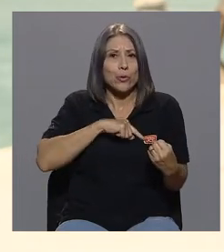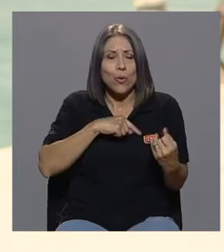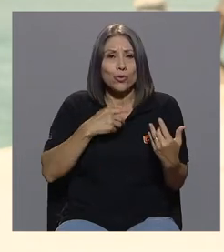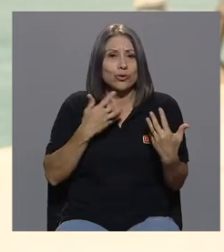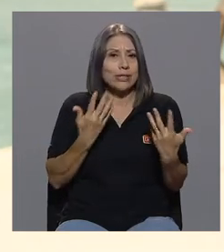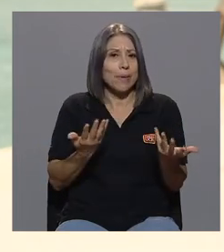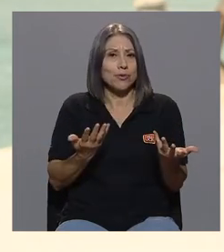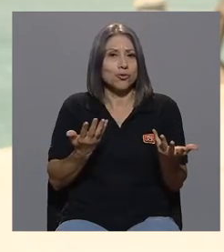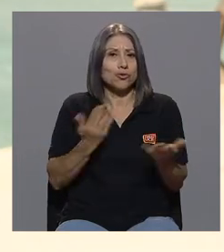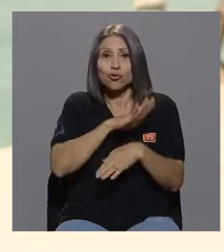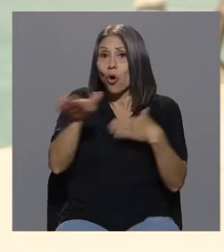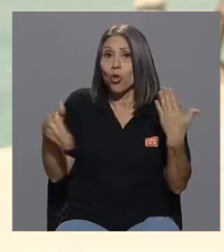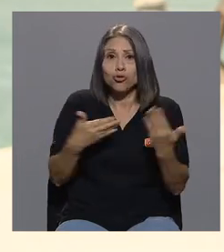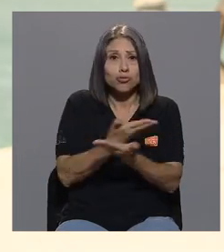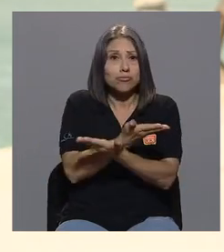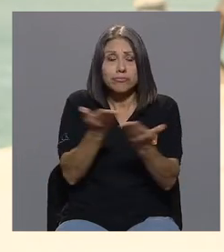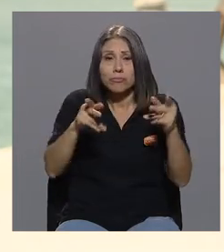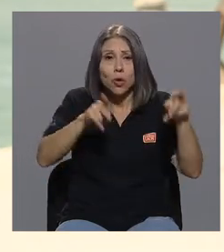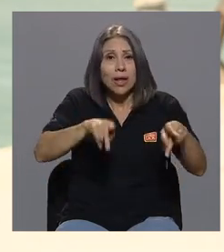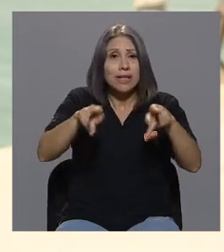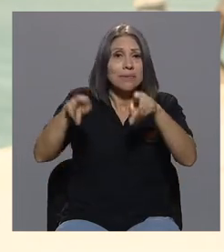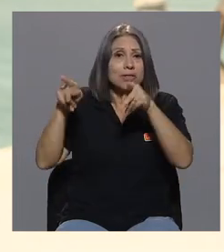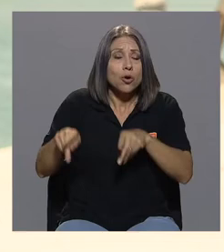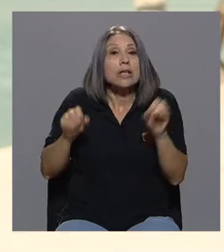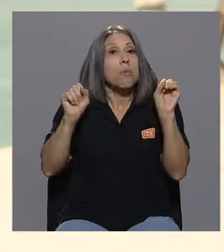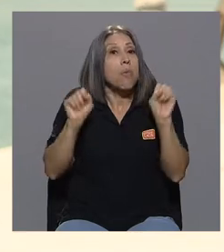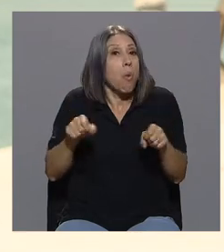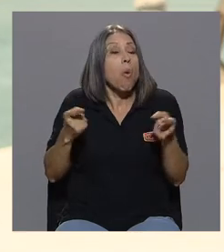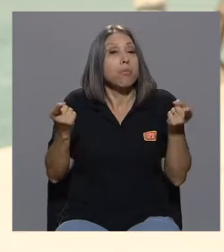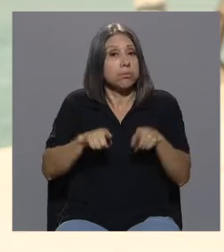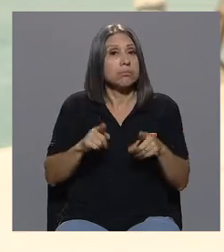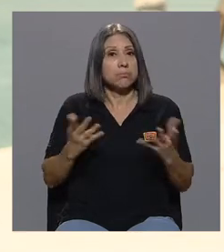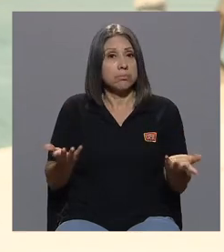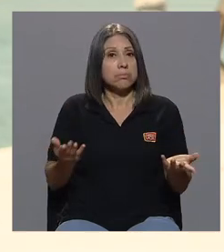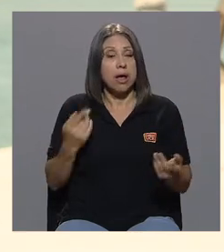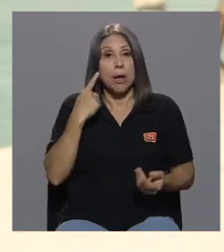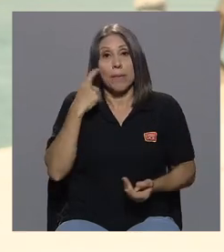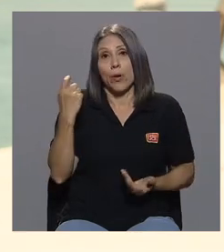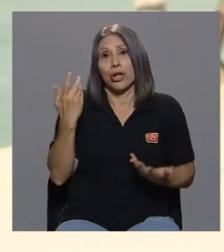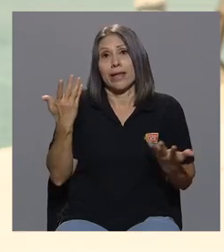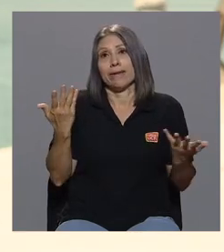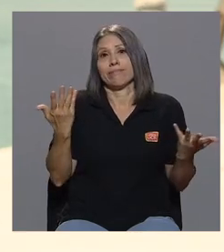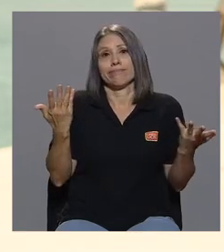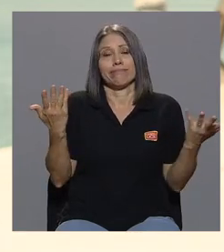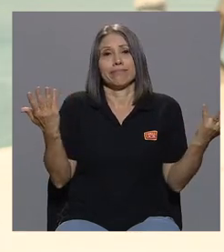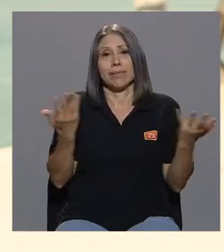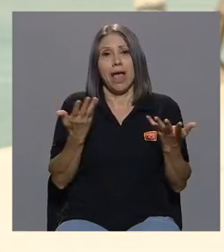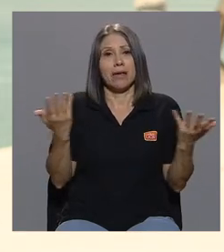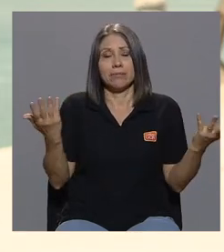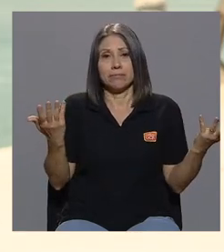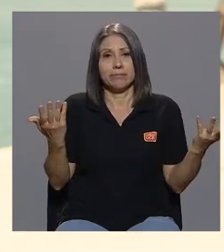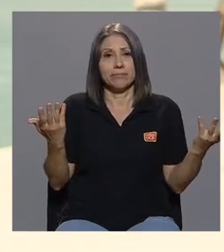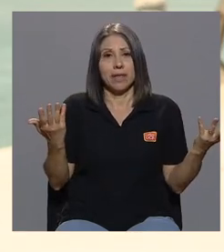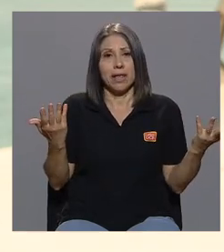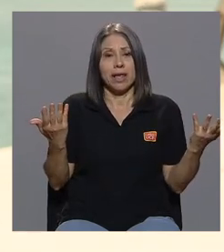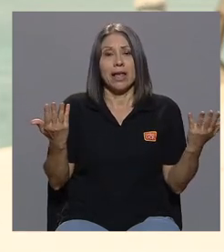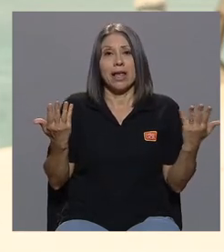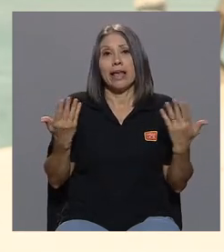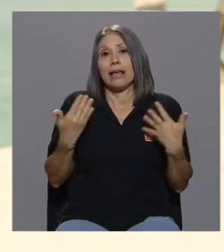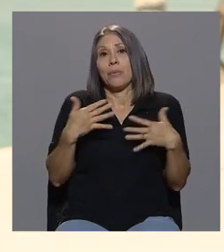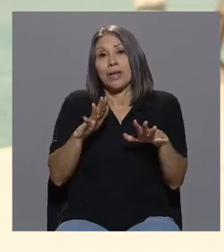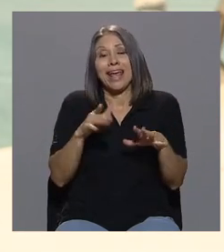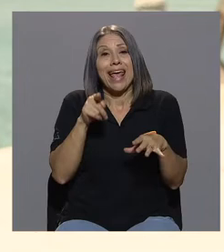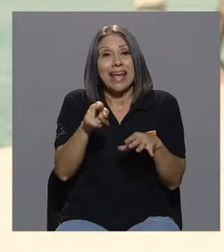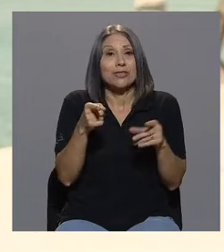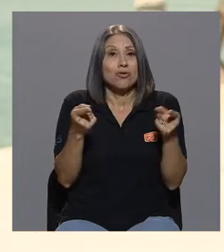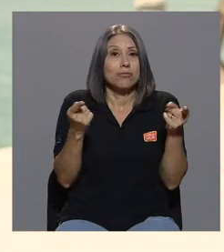Todas las personas estamos expuestas. Porque hoy hablamos de prácticas y condiciones de